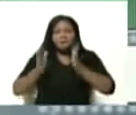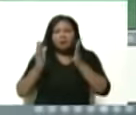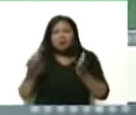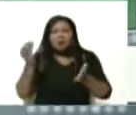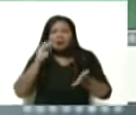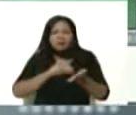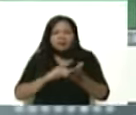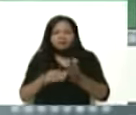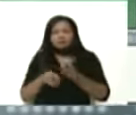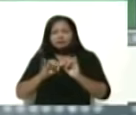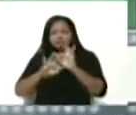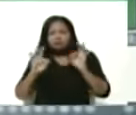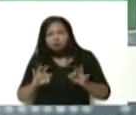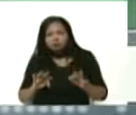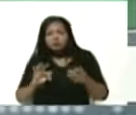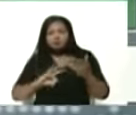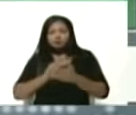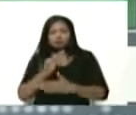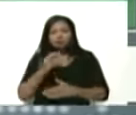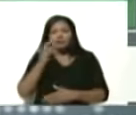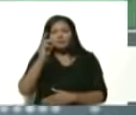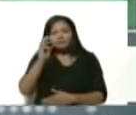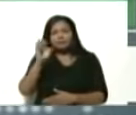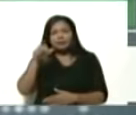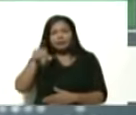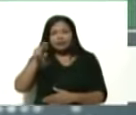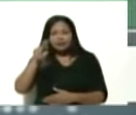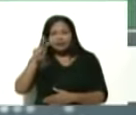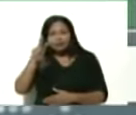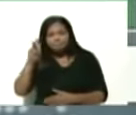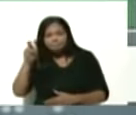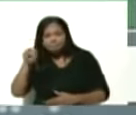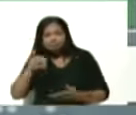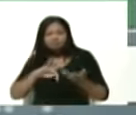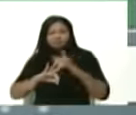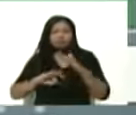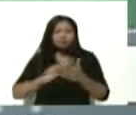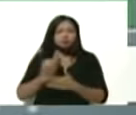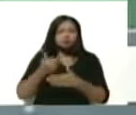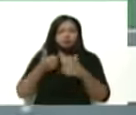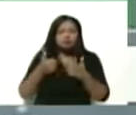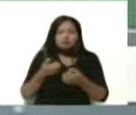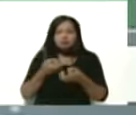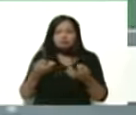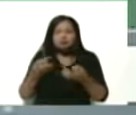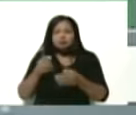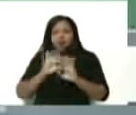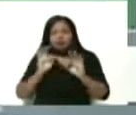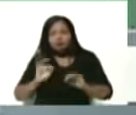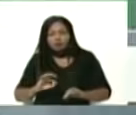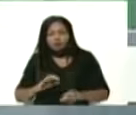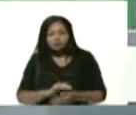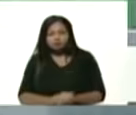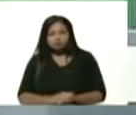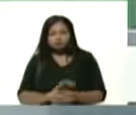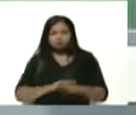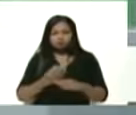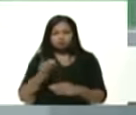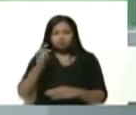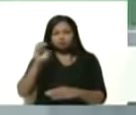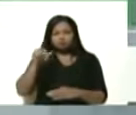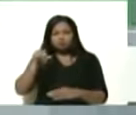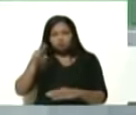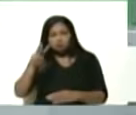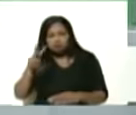funcionamiento pleno de Pequibén y para que el funcionamiento pleno de Pequibén porque Pequibén es uno de los